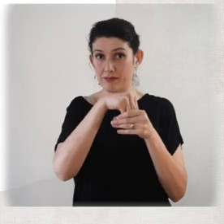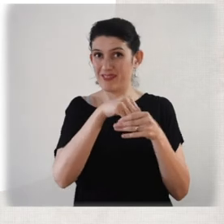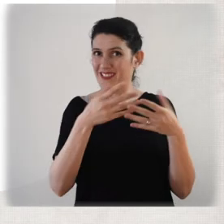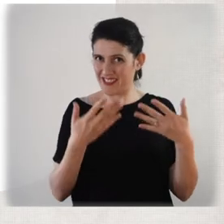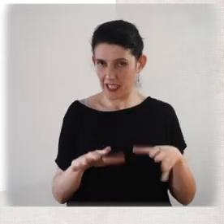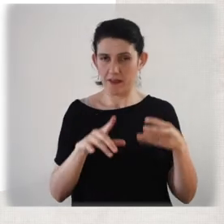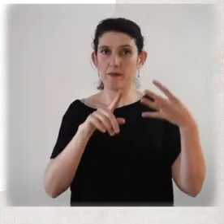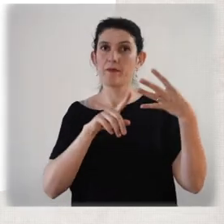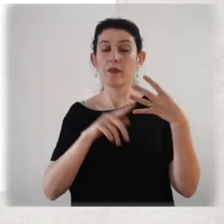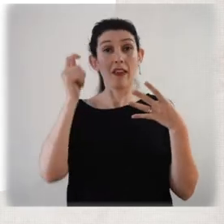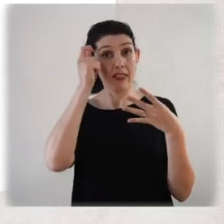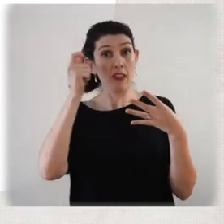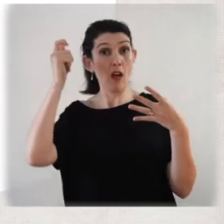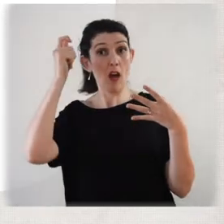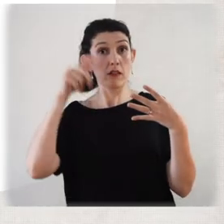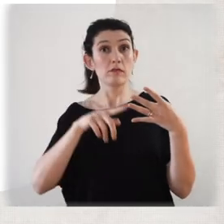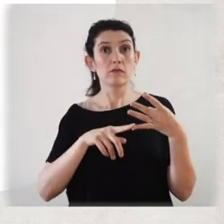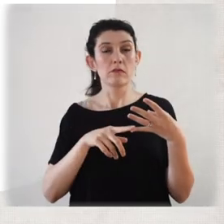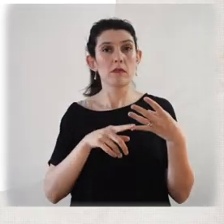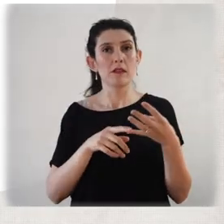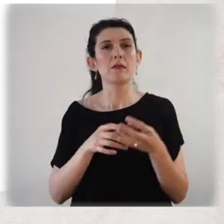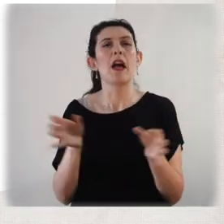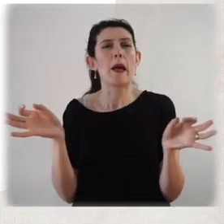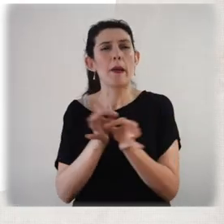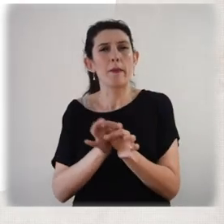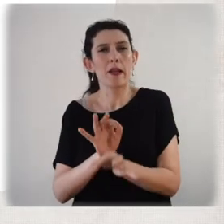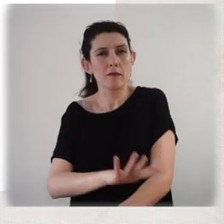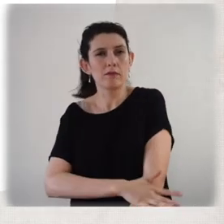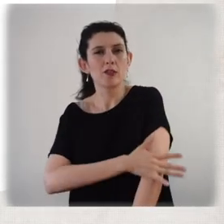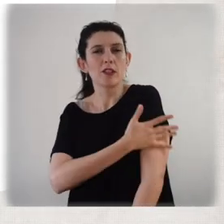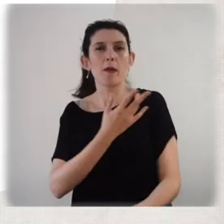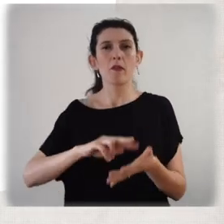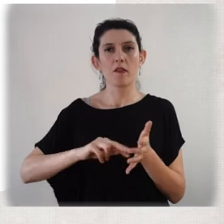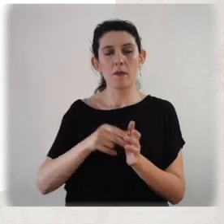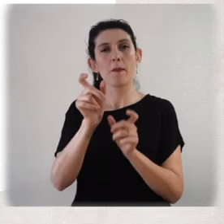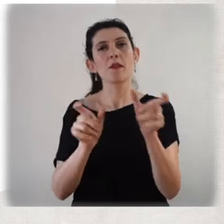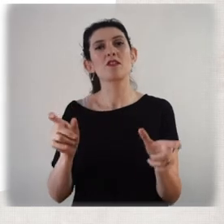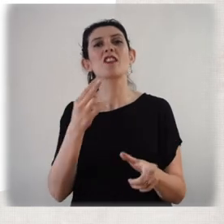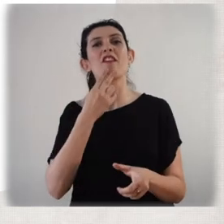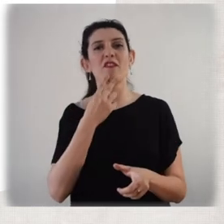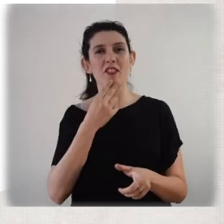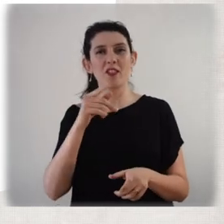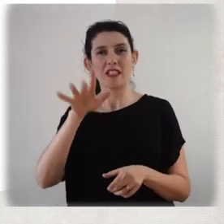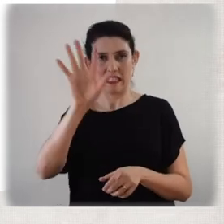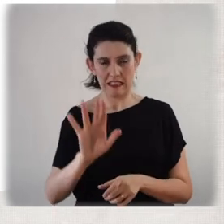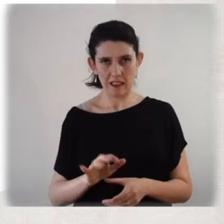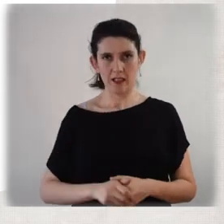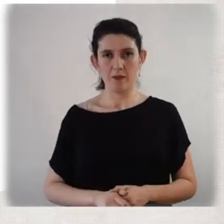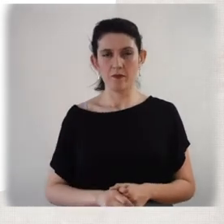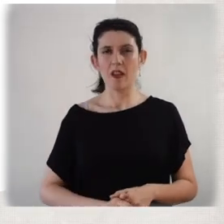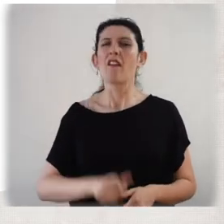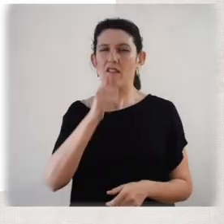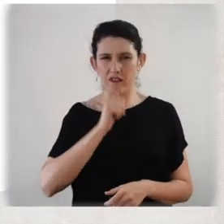trastorno. Aún nos queda mucho por comprender del trastorno por déficit atencional con hiperactividad. Día a día, miles de investigadores